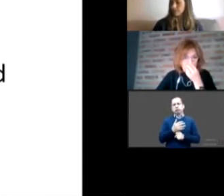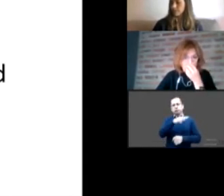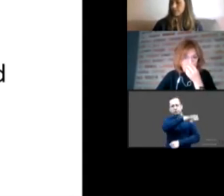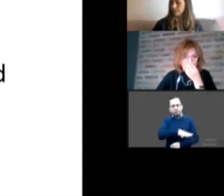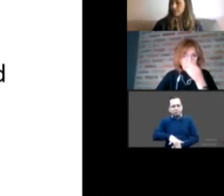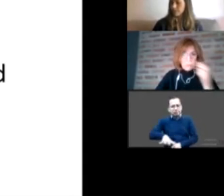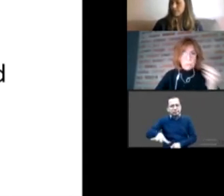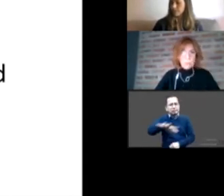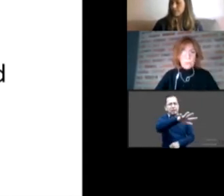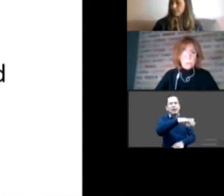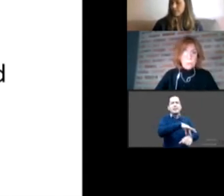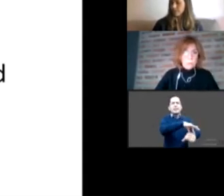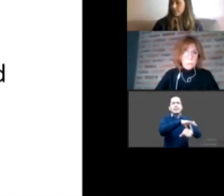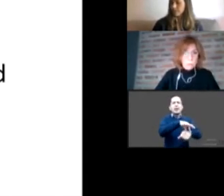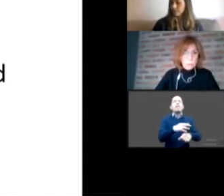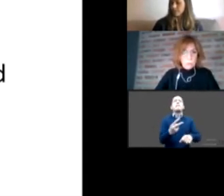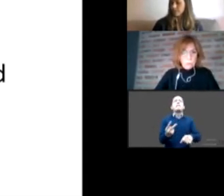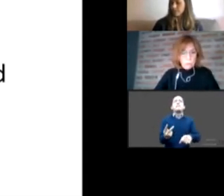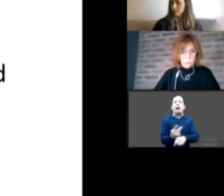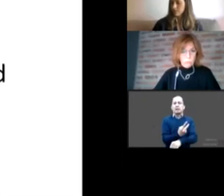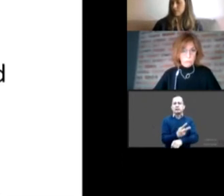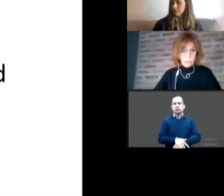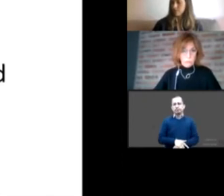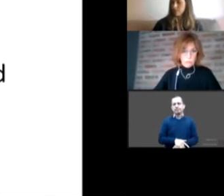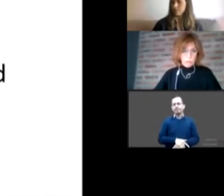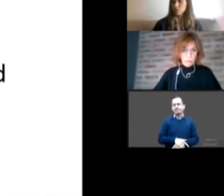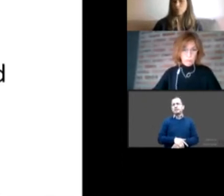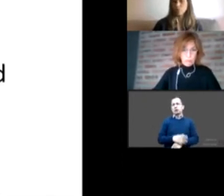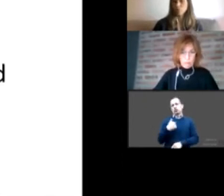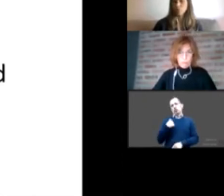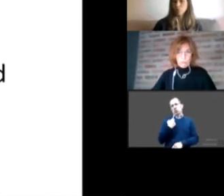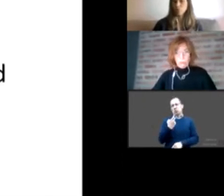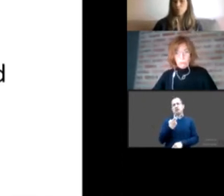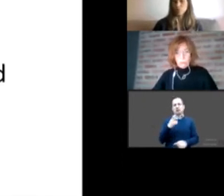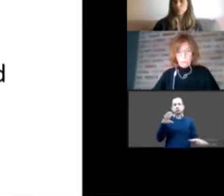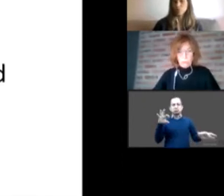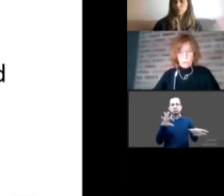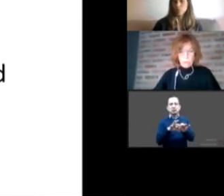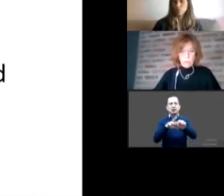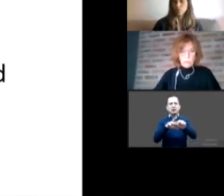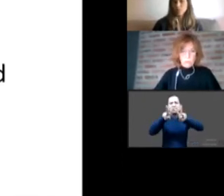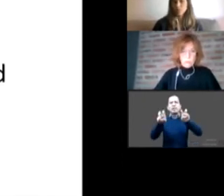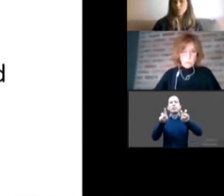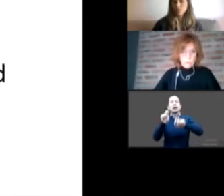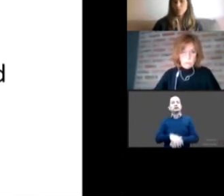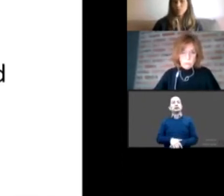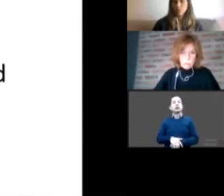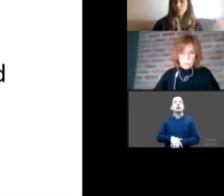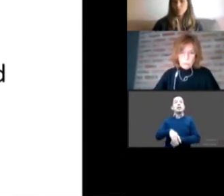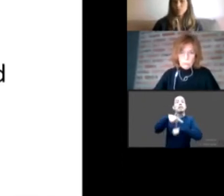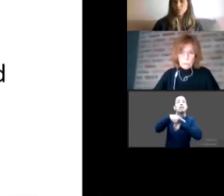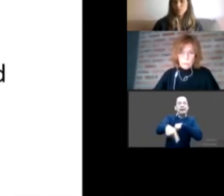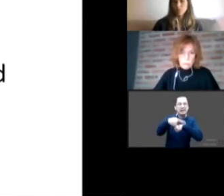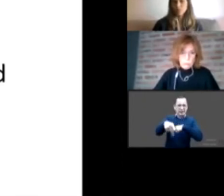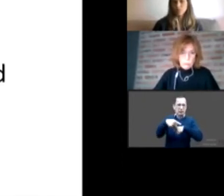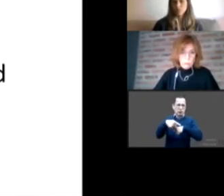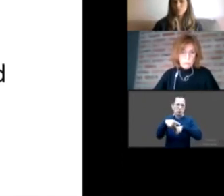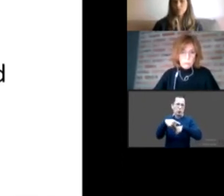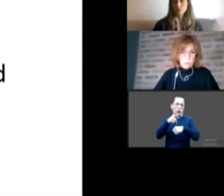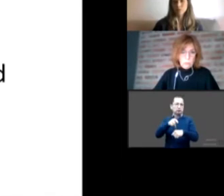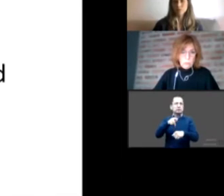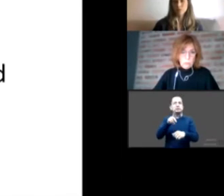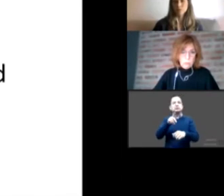tocar el tema de las vulneraciones. Vulnerar significa herir.